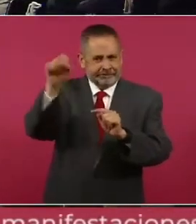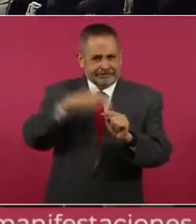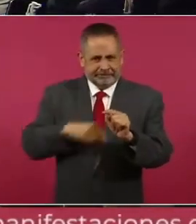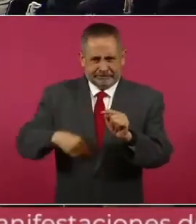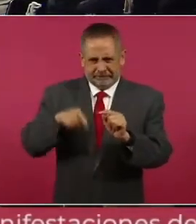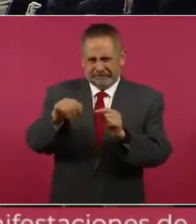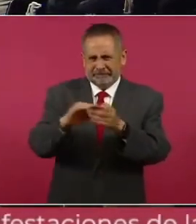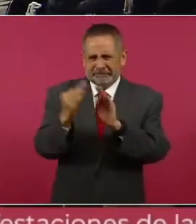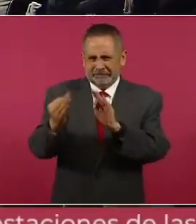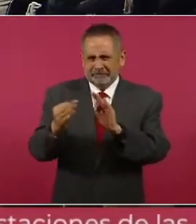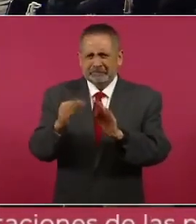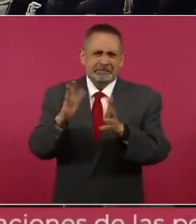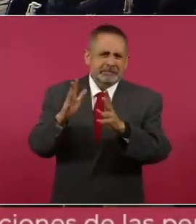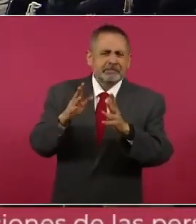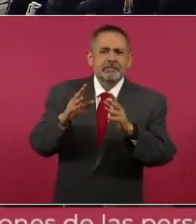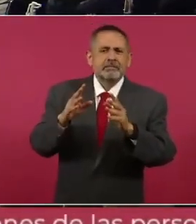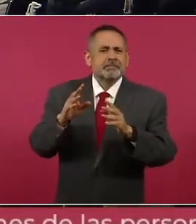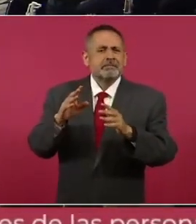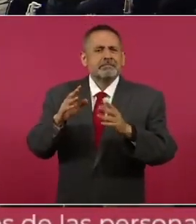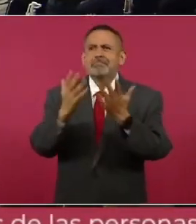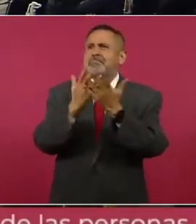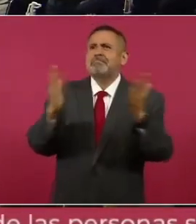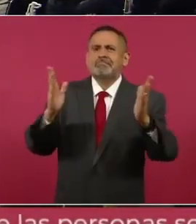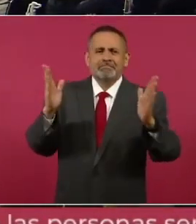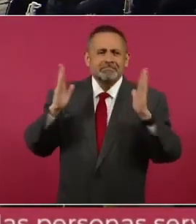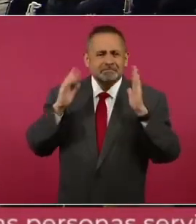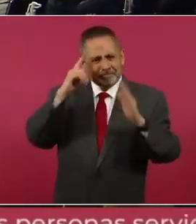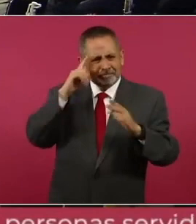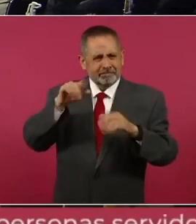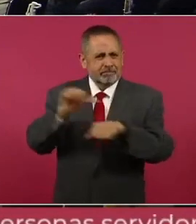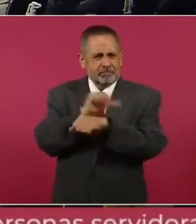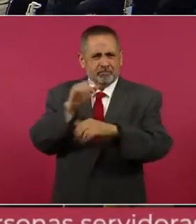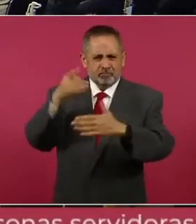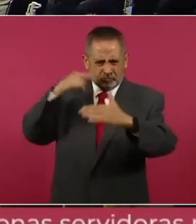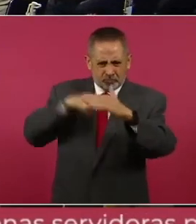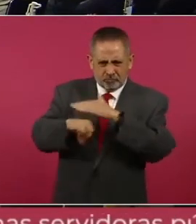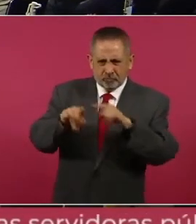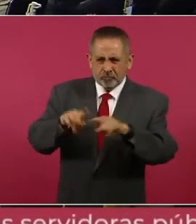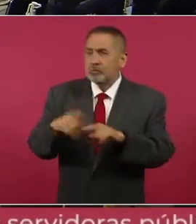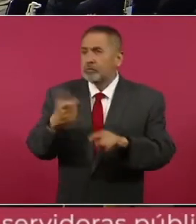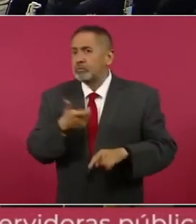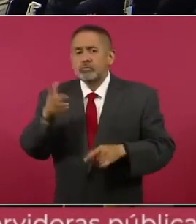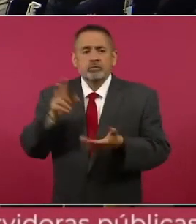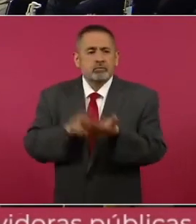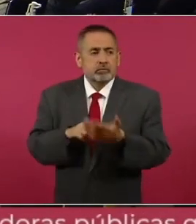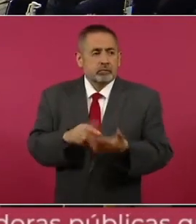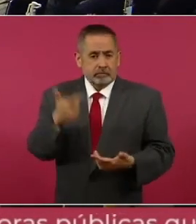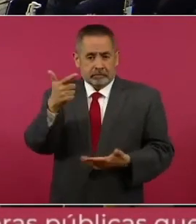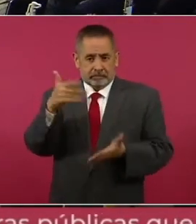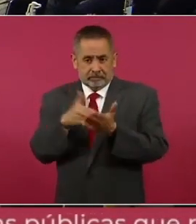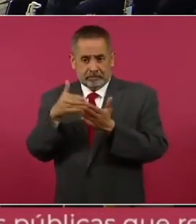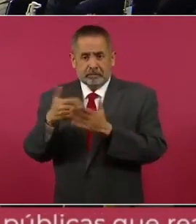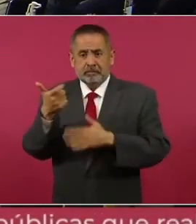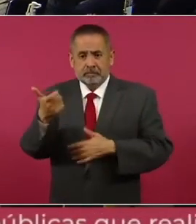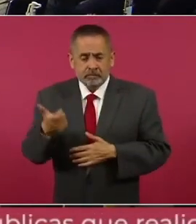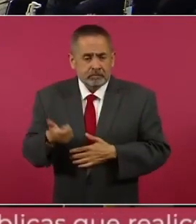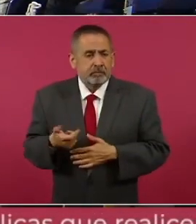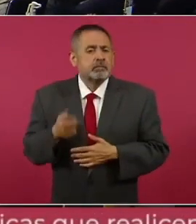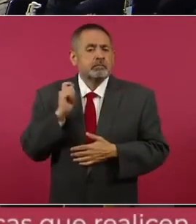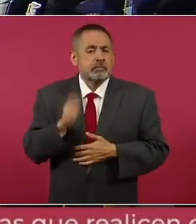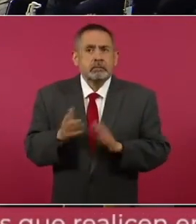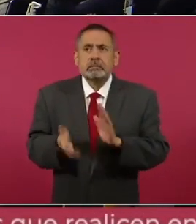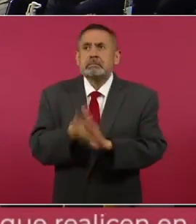municipio, es un tipo taller bodega para autos del municipio de Puerto Morelos, cuyo costo total fue de siete millones de pesos. Sin embargo, lo que se